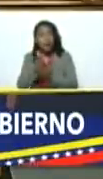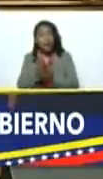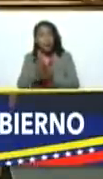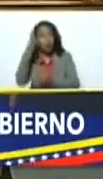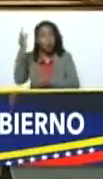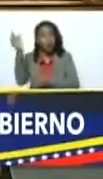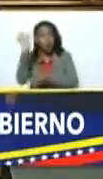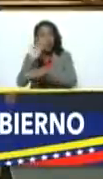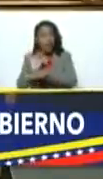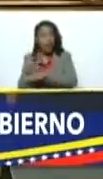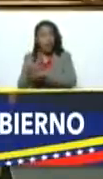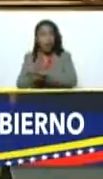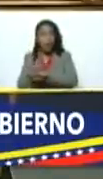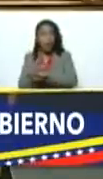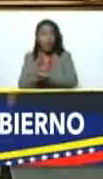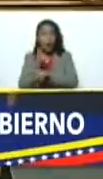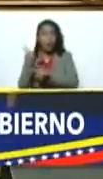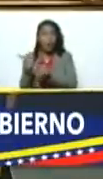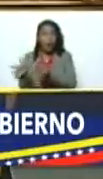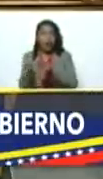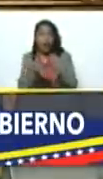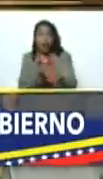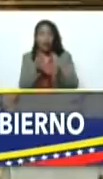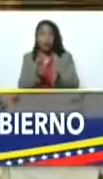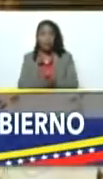consejo federal de gobierno es un ganar ganar